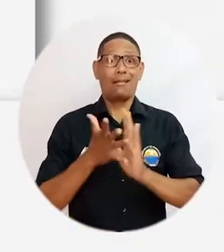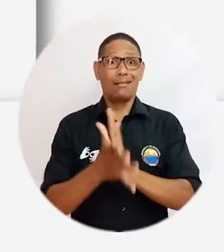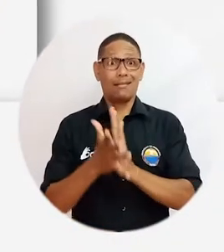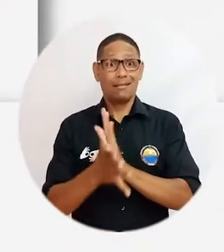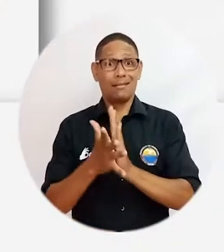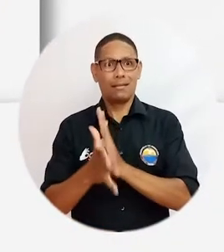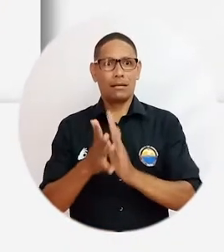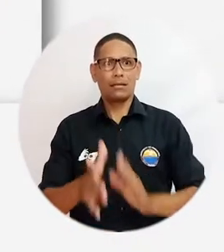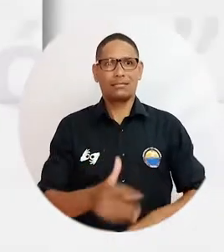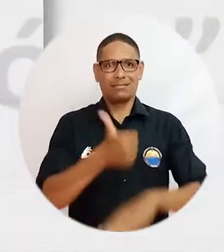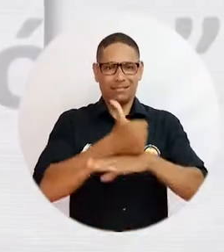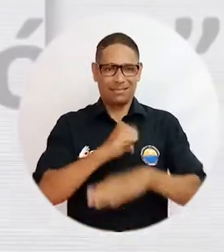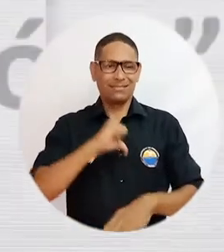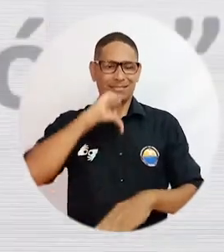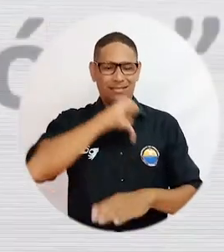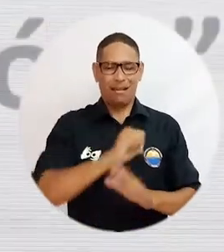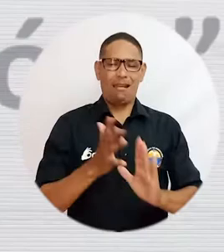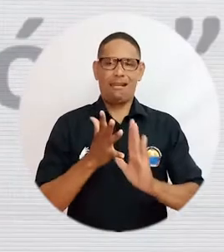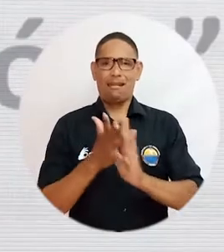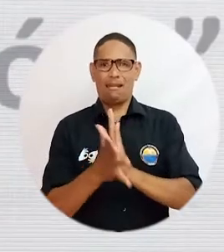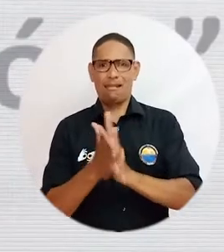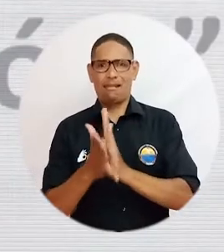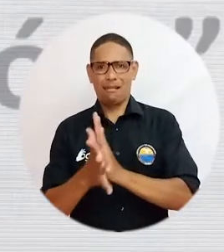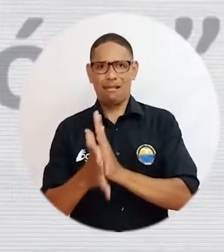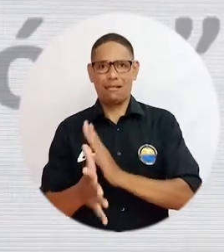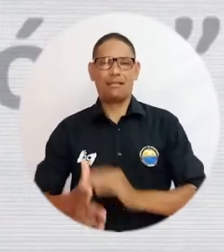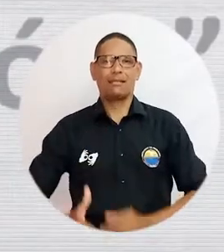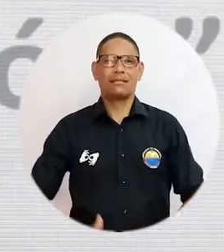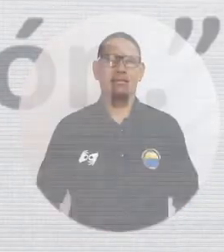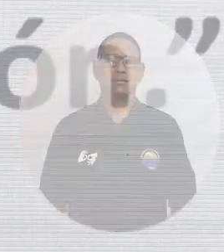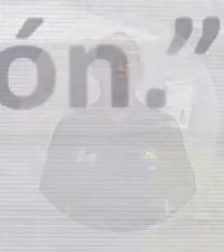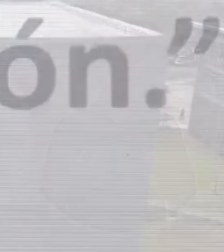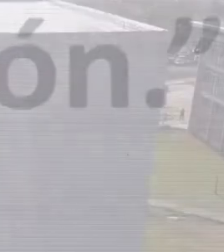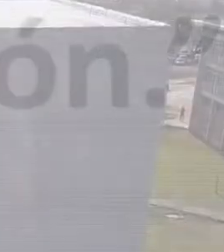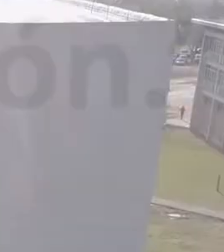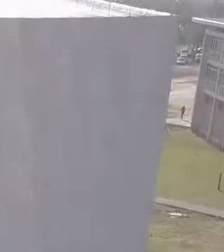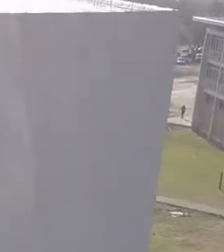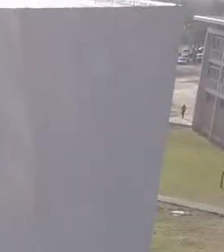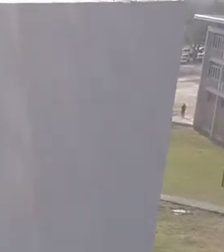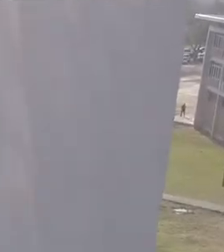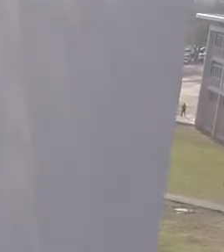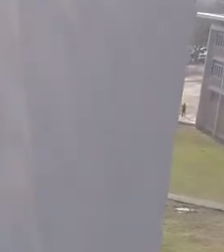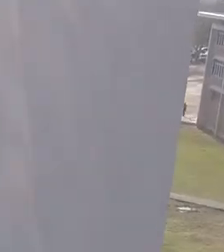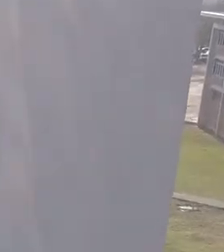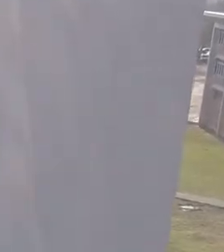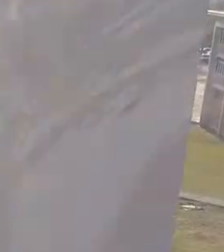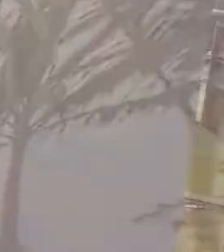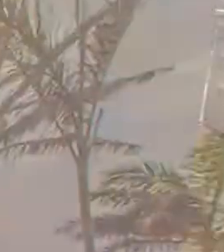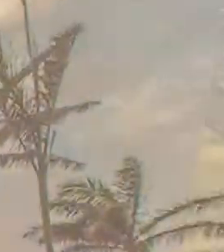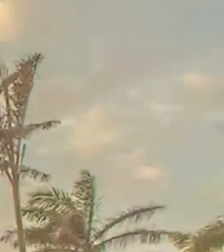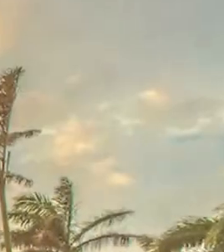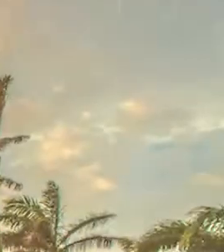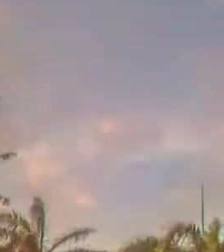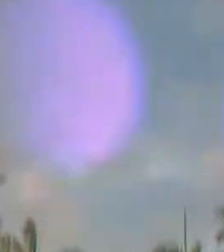de Educación Nacional. La gran noticia fue comunicada por el Dr. Pablo Vera Salazar, rector de la Alma Mater.